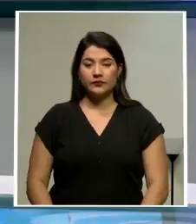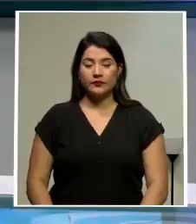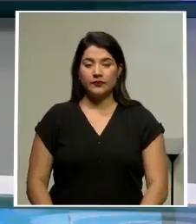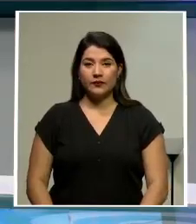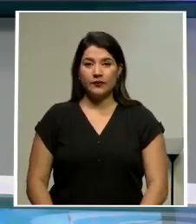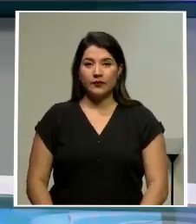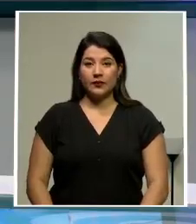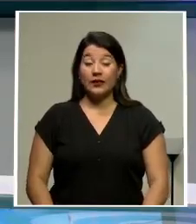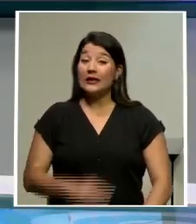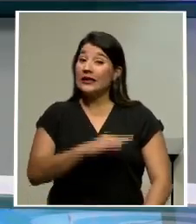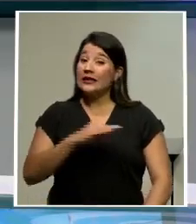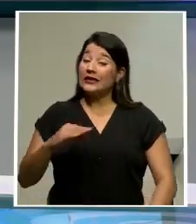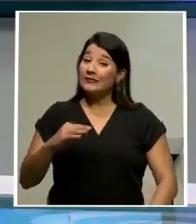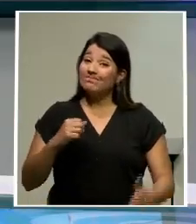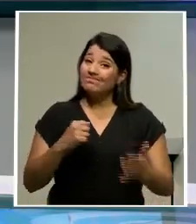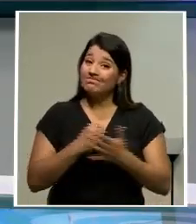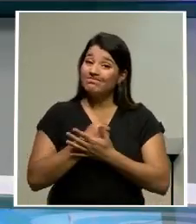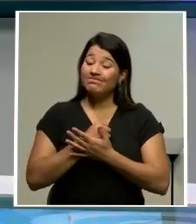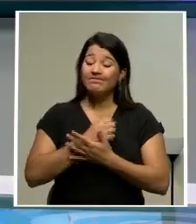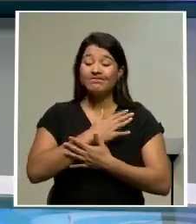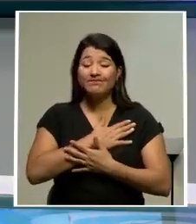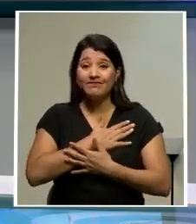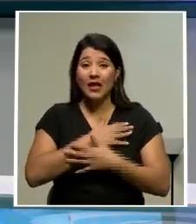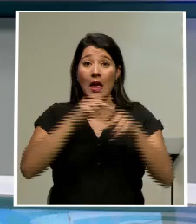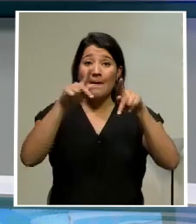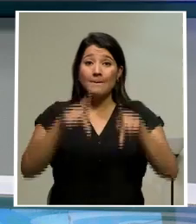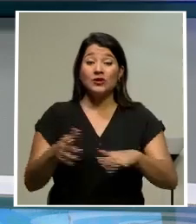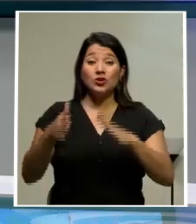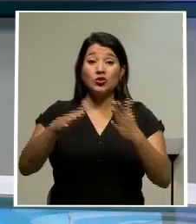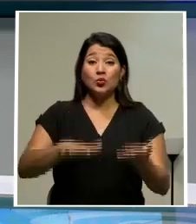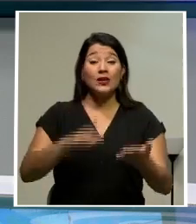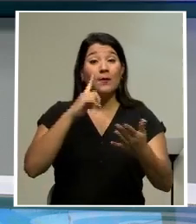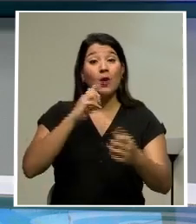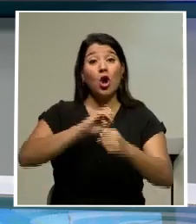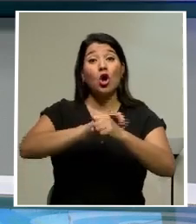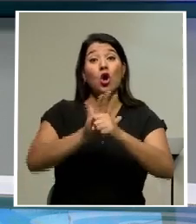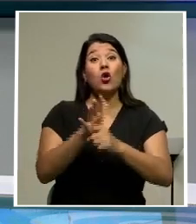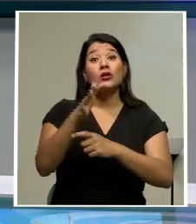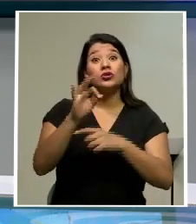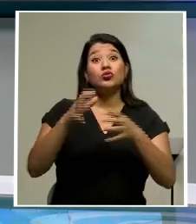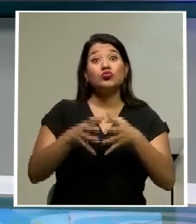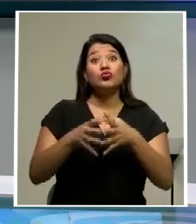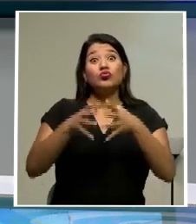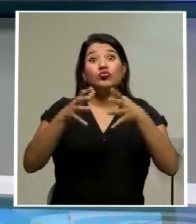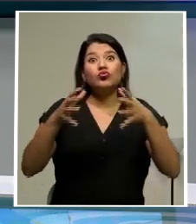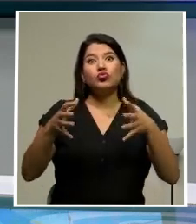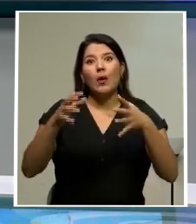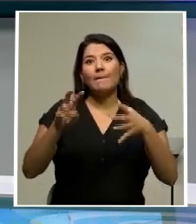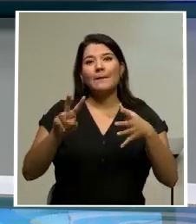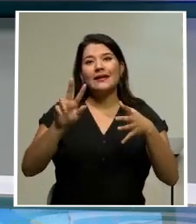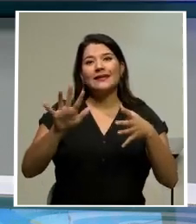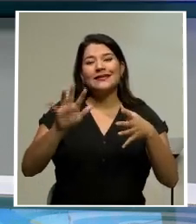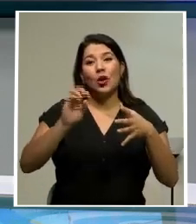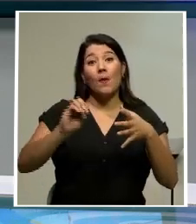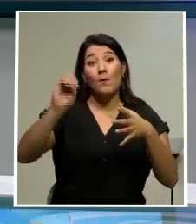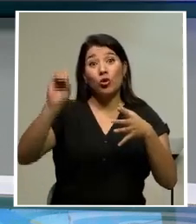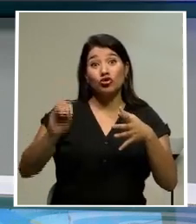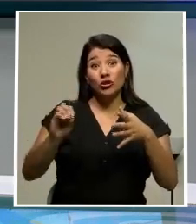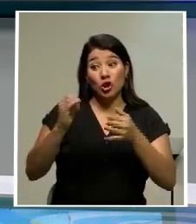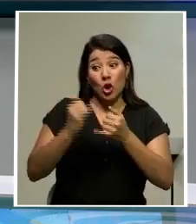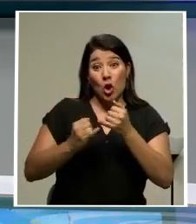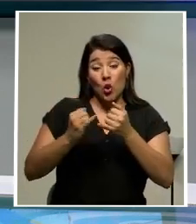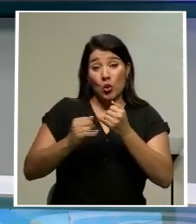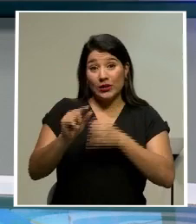Y lamentablemente los fallecimientos por COVID-19 aumentaron un 25% en la última